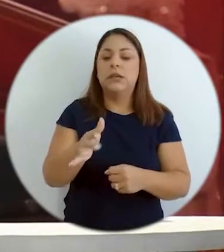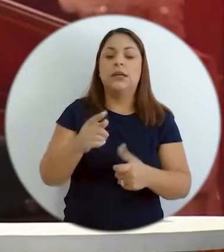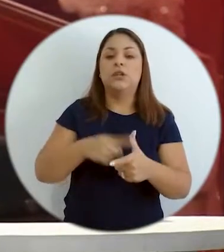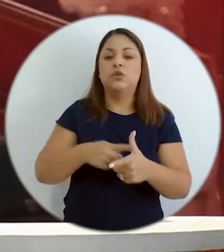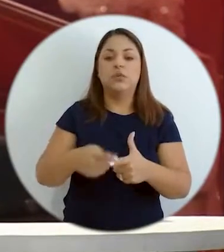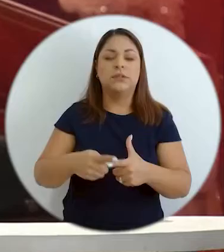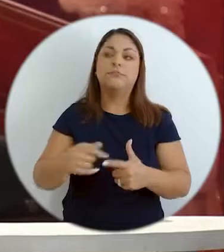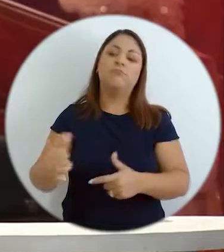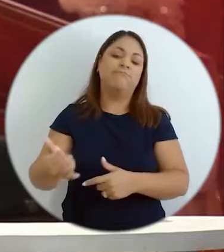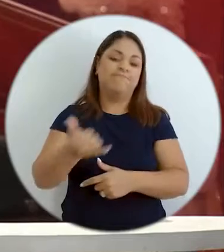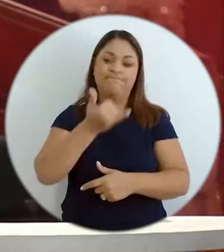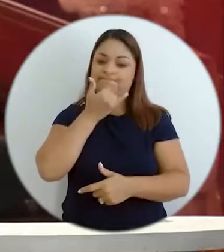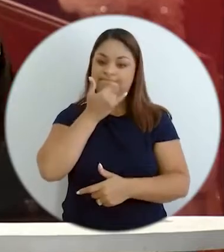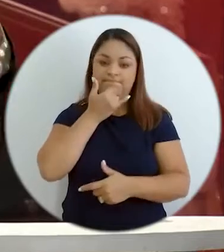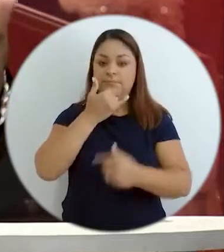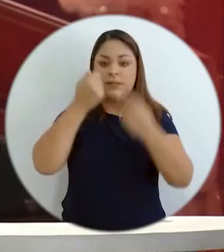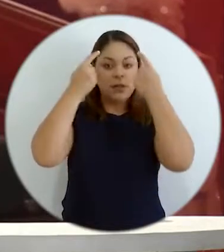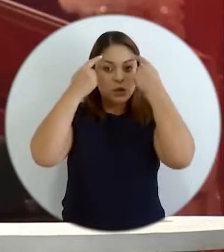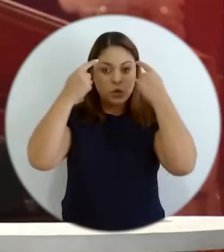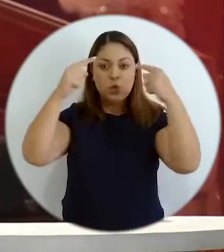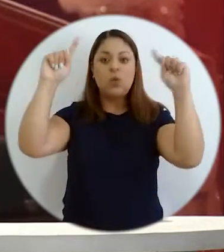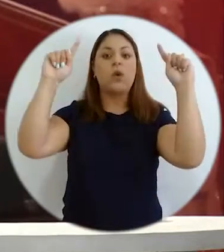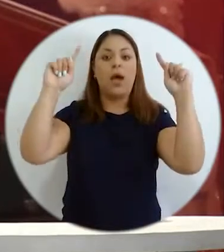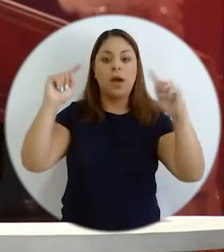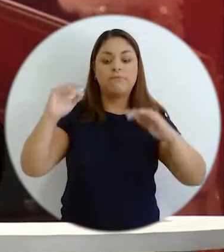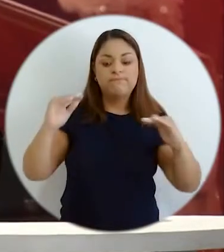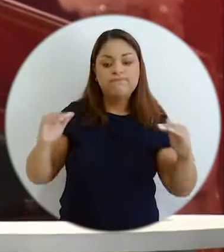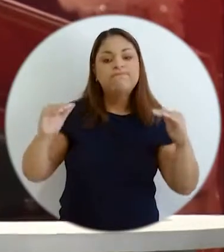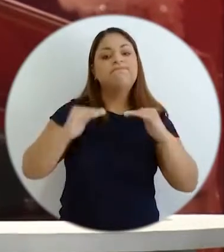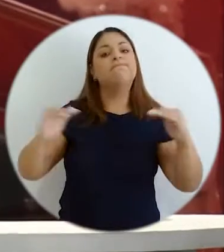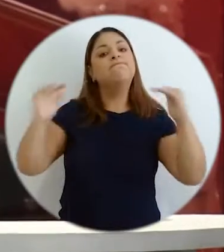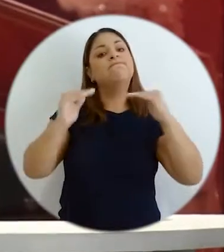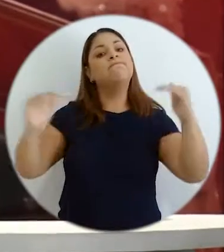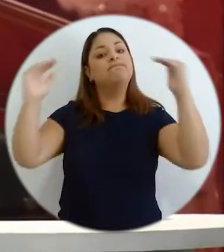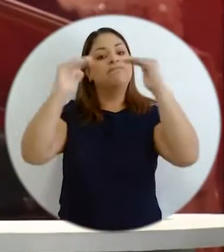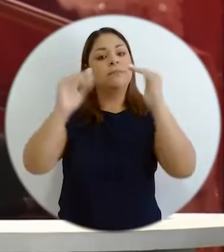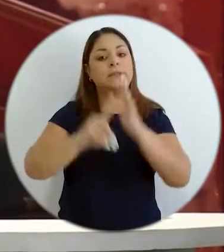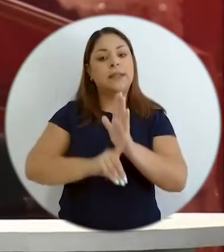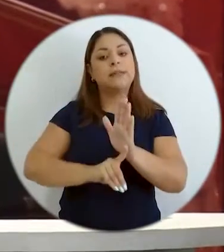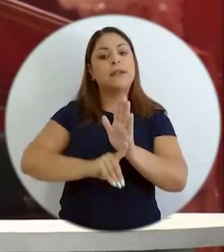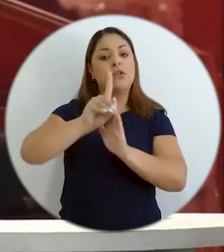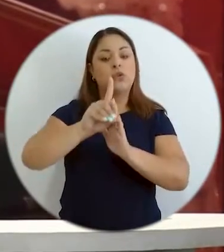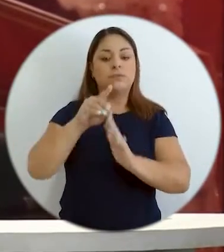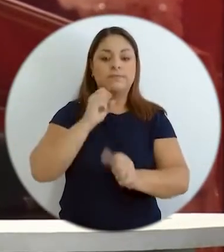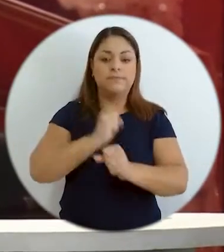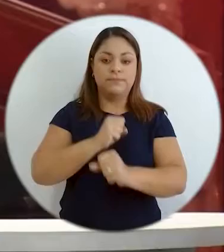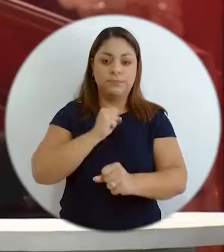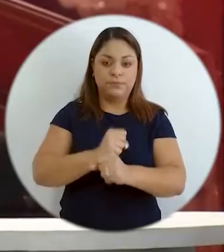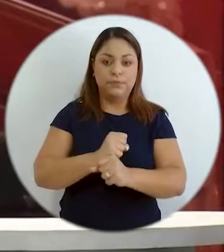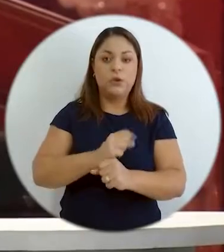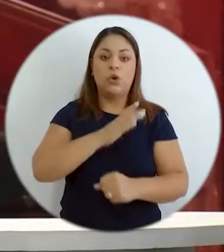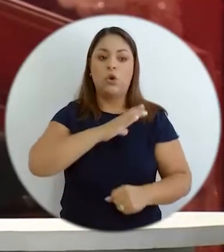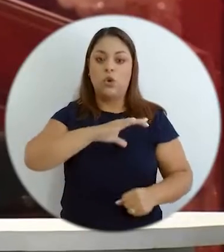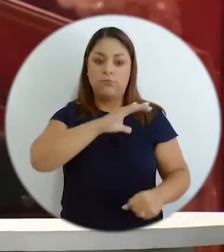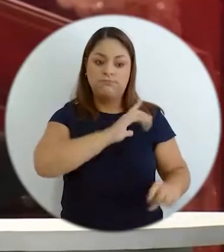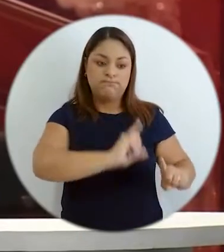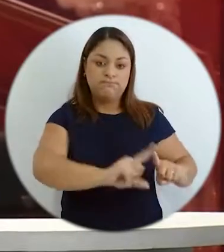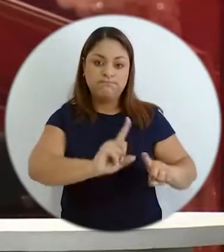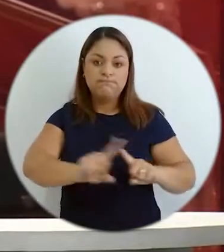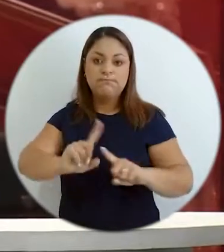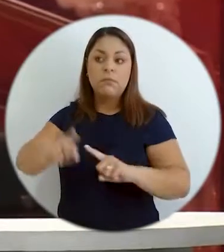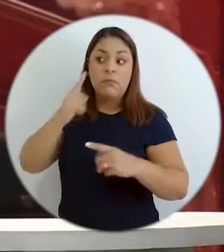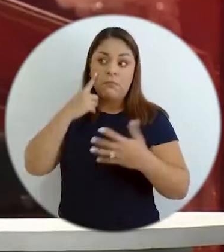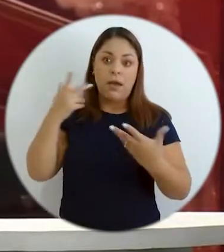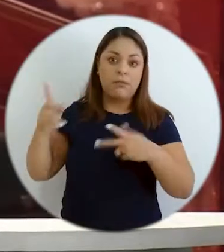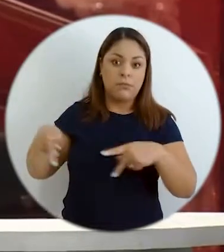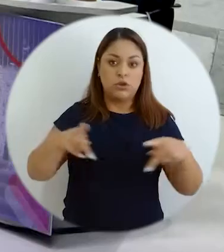yo creo que equivocada para poder, digamos, llegar a propiciar ese desarrollo de empleo, ese desarrollo de condiciones para que la población